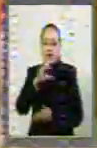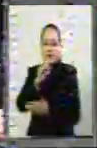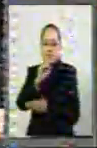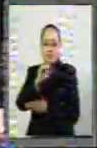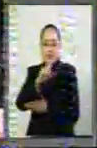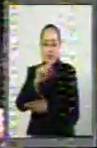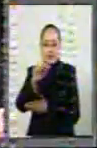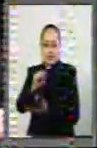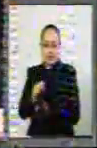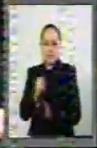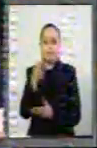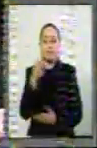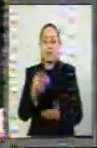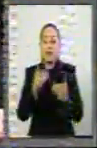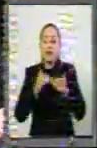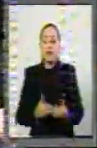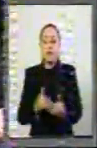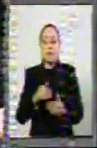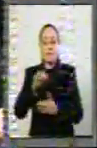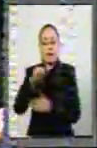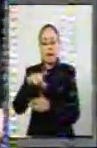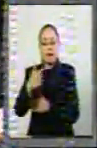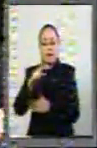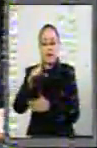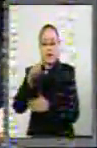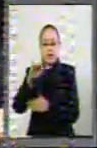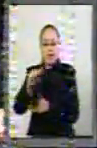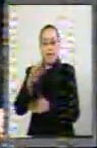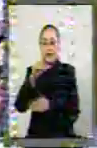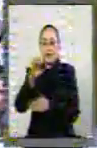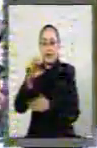Ahora tiene el uso de la palabra la senadora Angélica de la Peña.